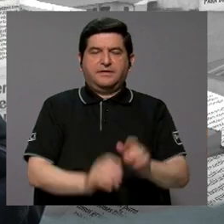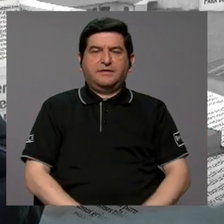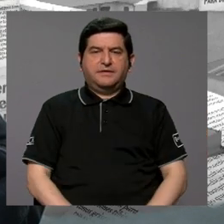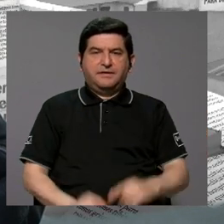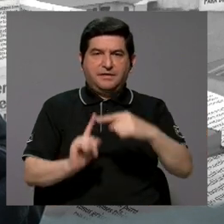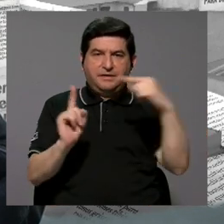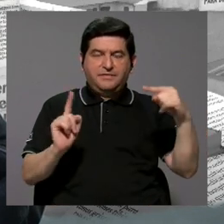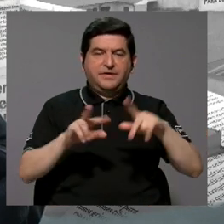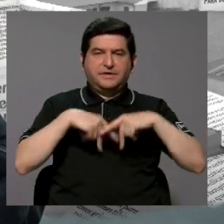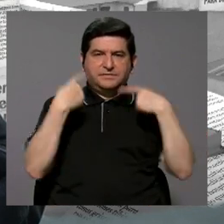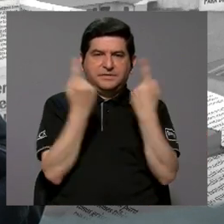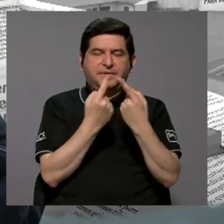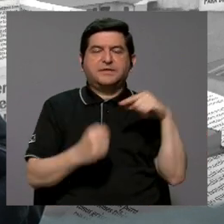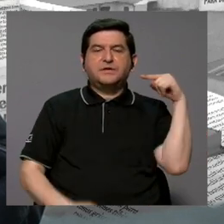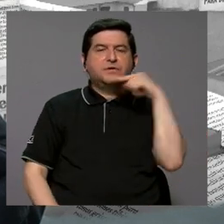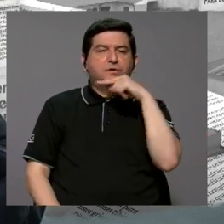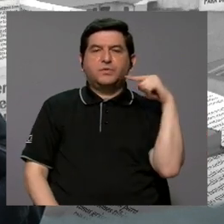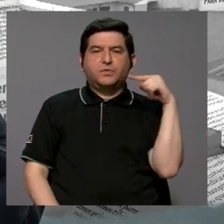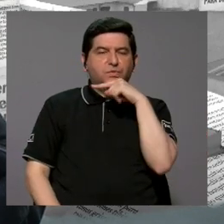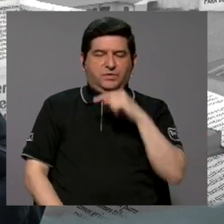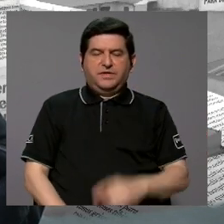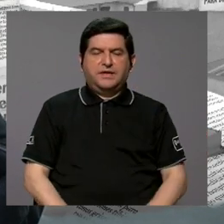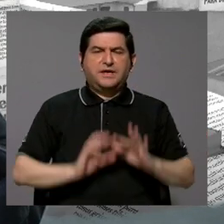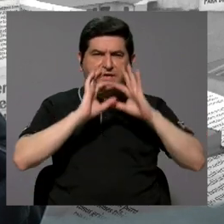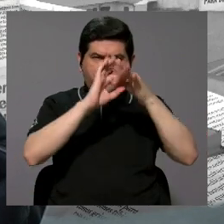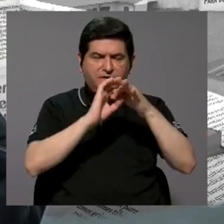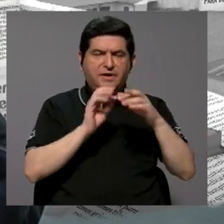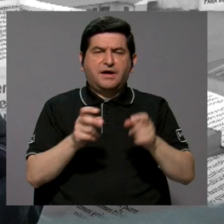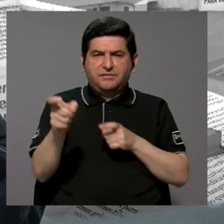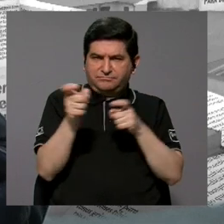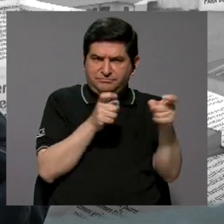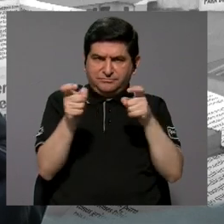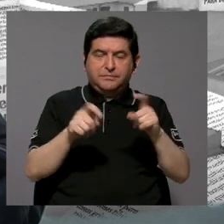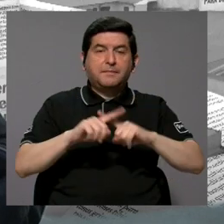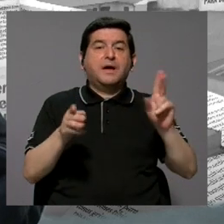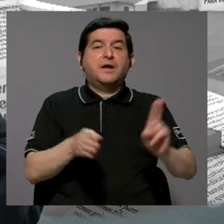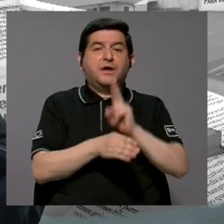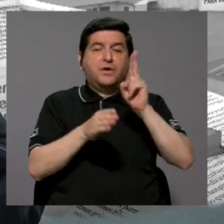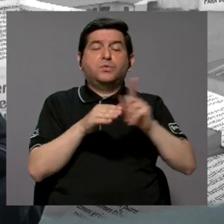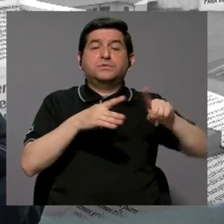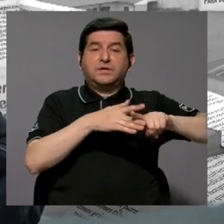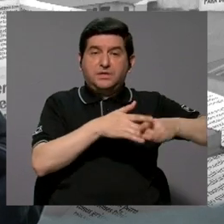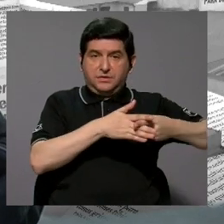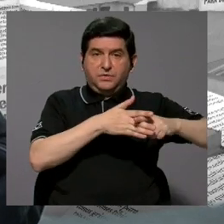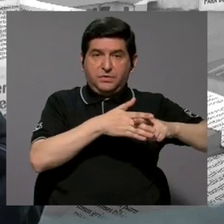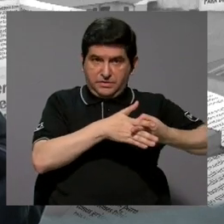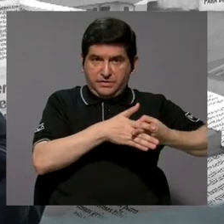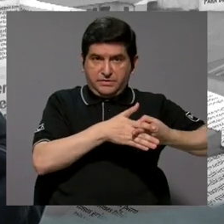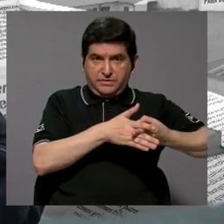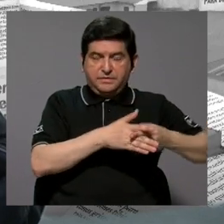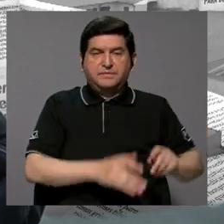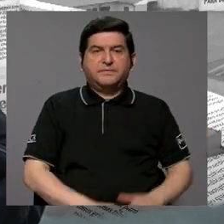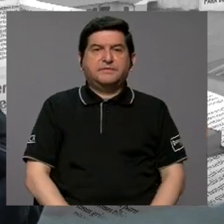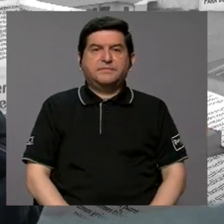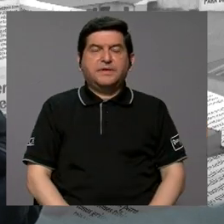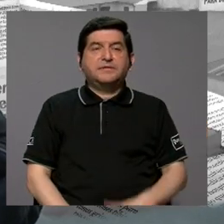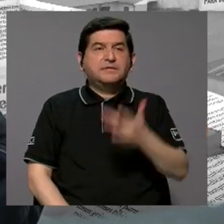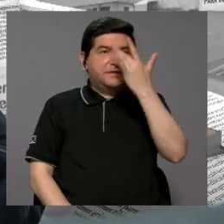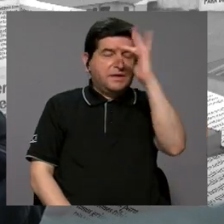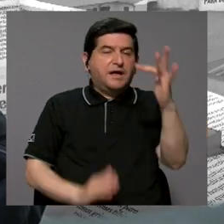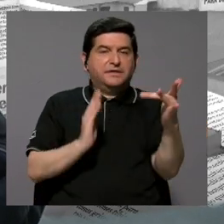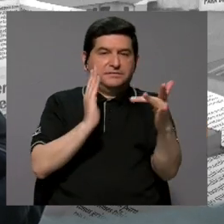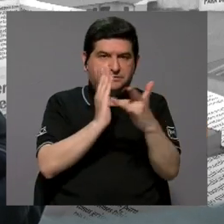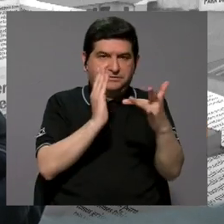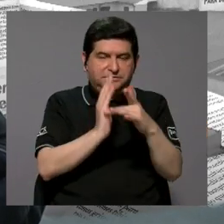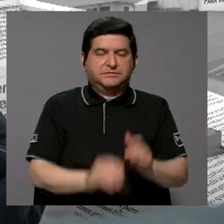parte del Partido Unidad Social Cristiana en torno a regular, pero usando una herramienta de inteligencia